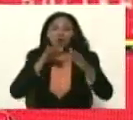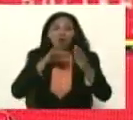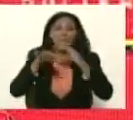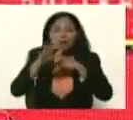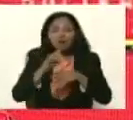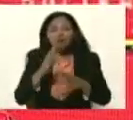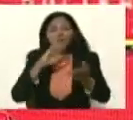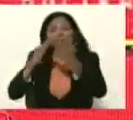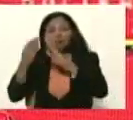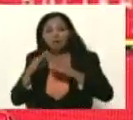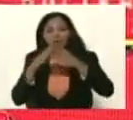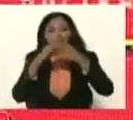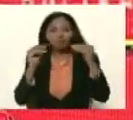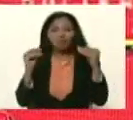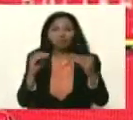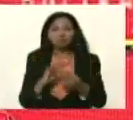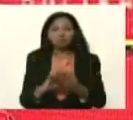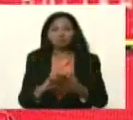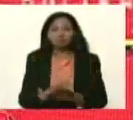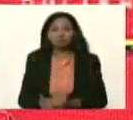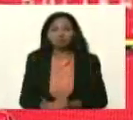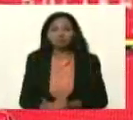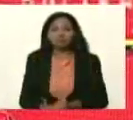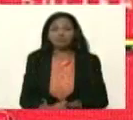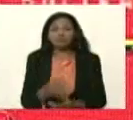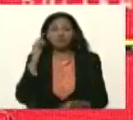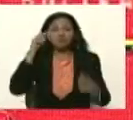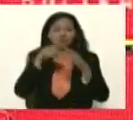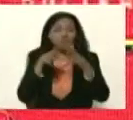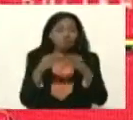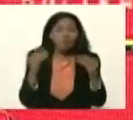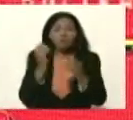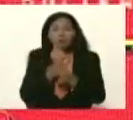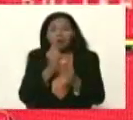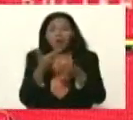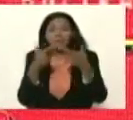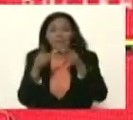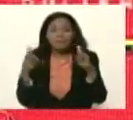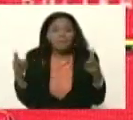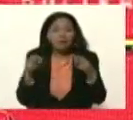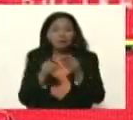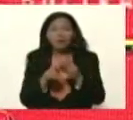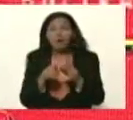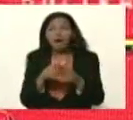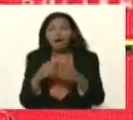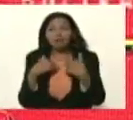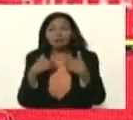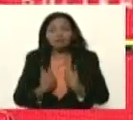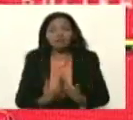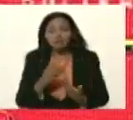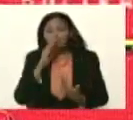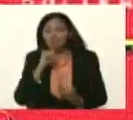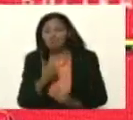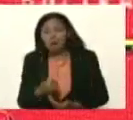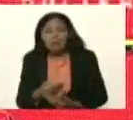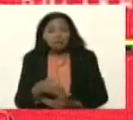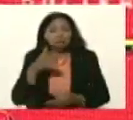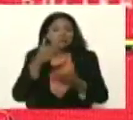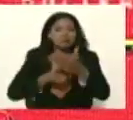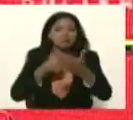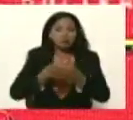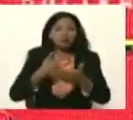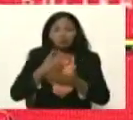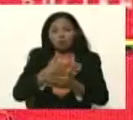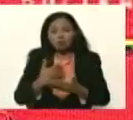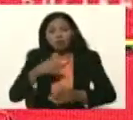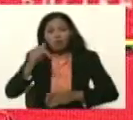comunidades concentrarnos trabajar expandir sin descanso sin descanso yo quería